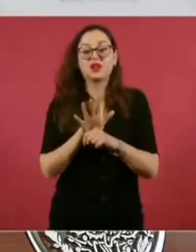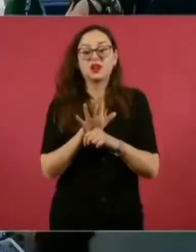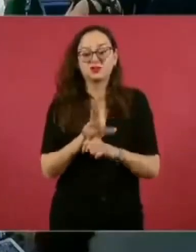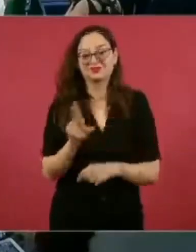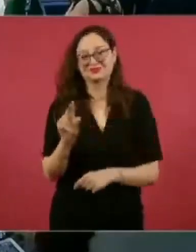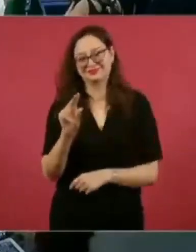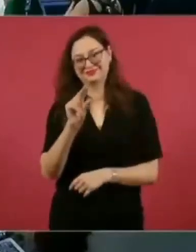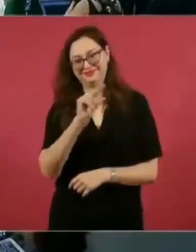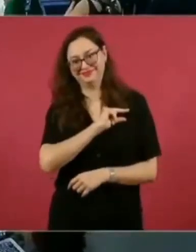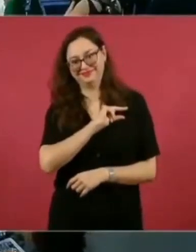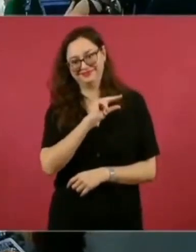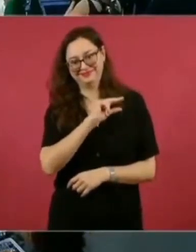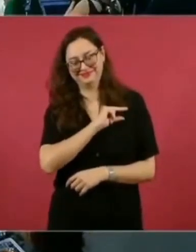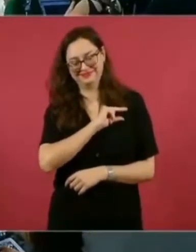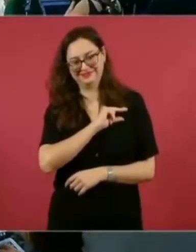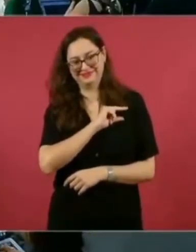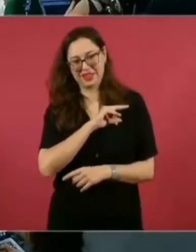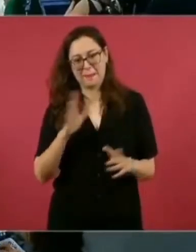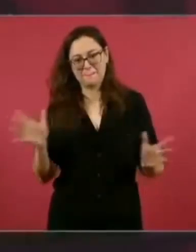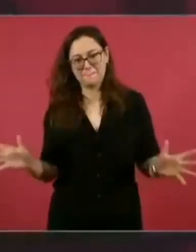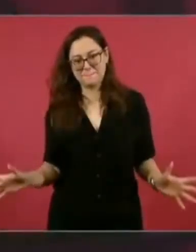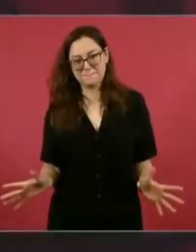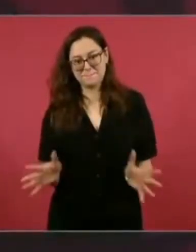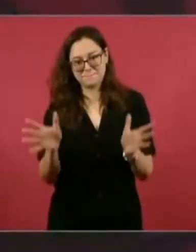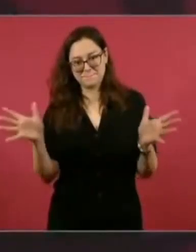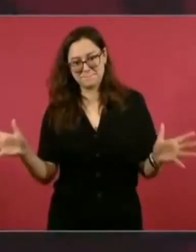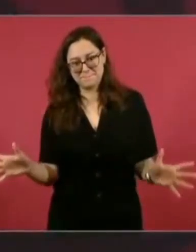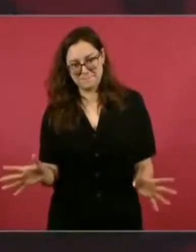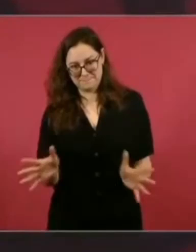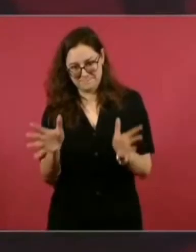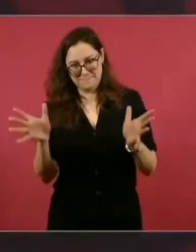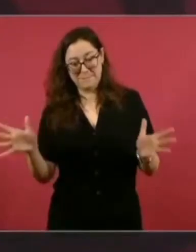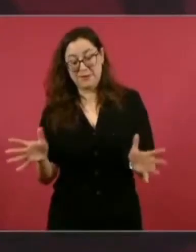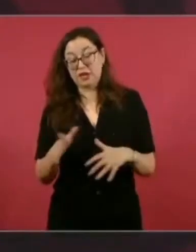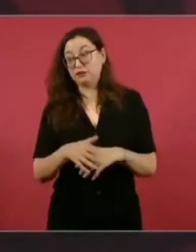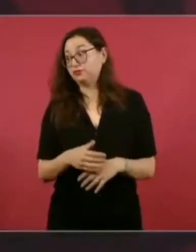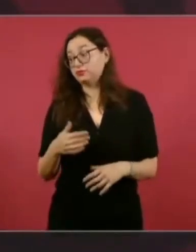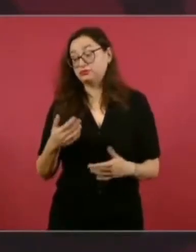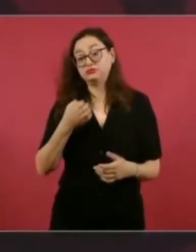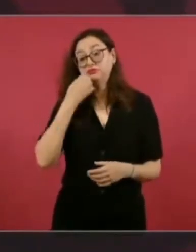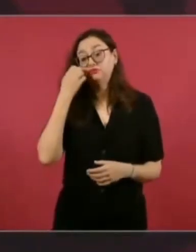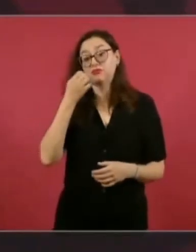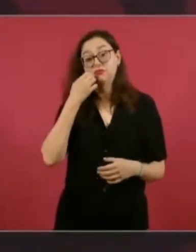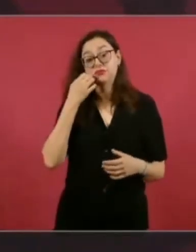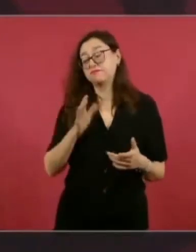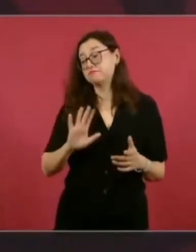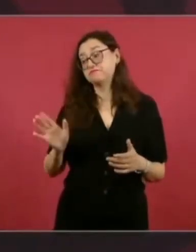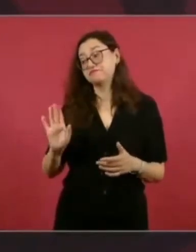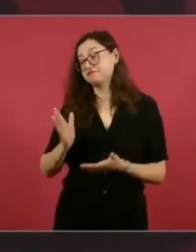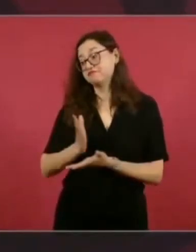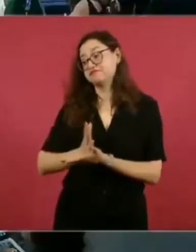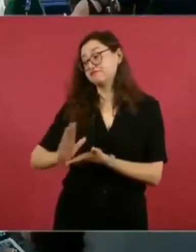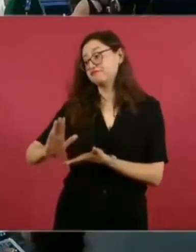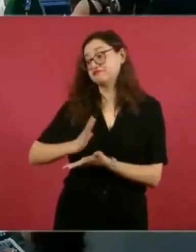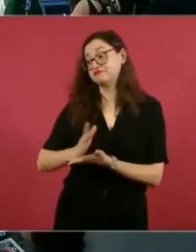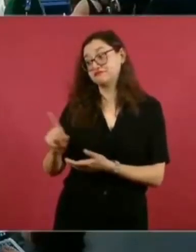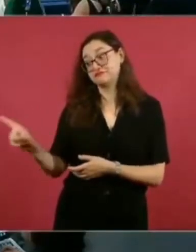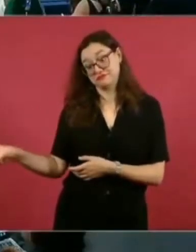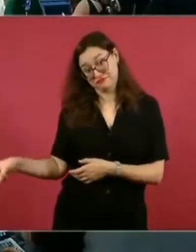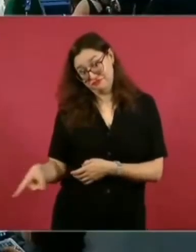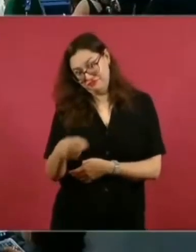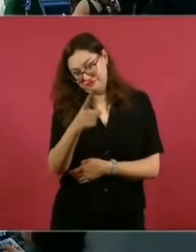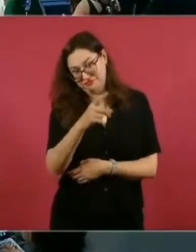para que la educación se